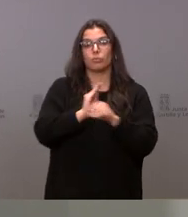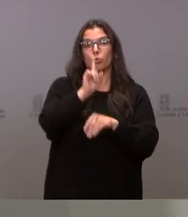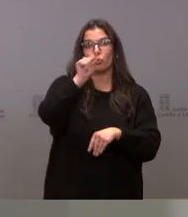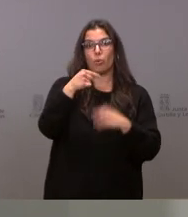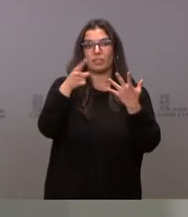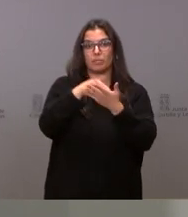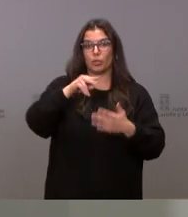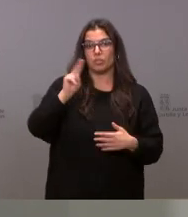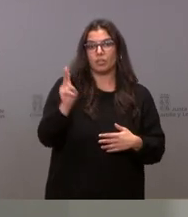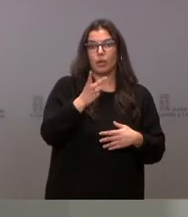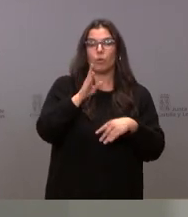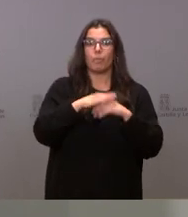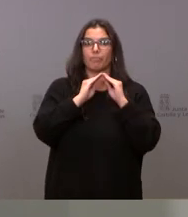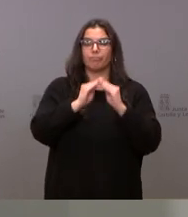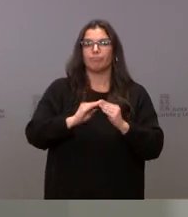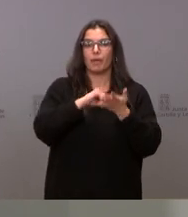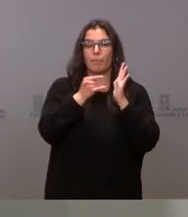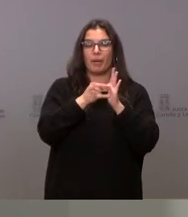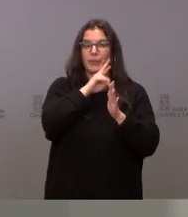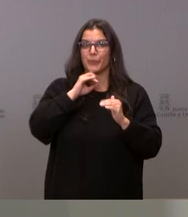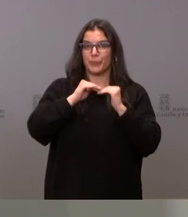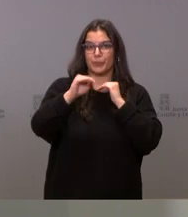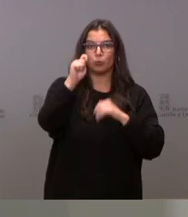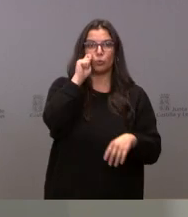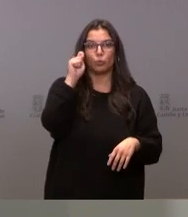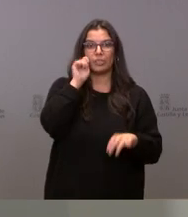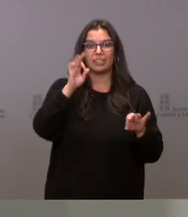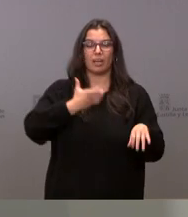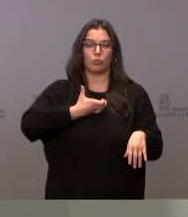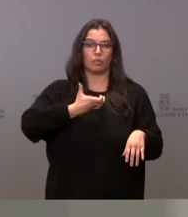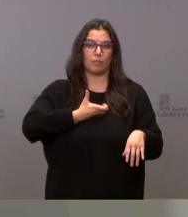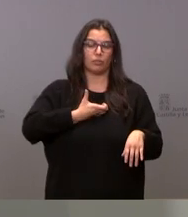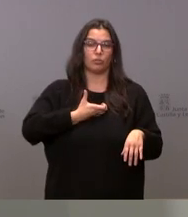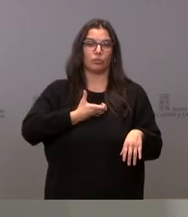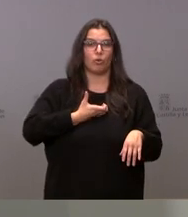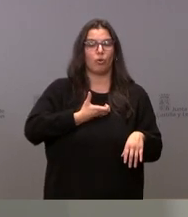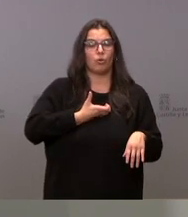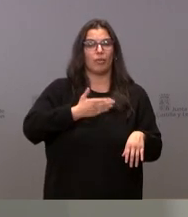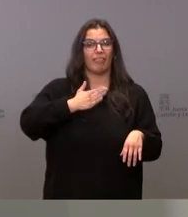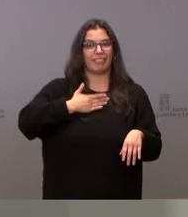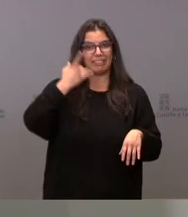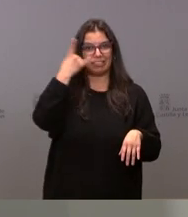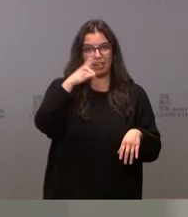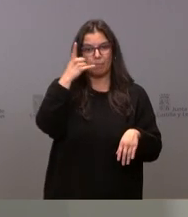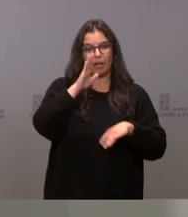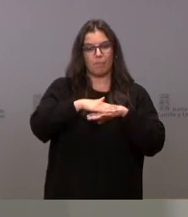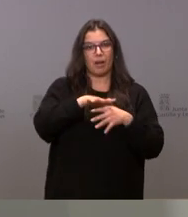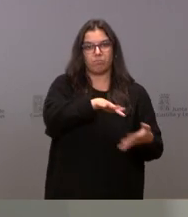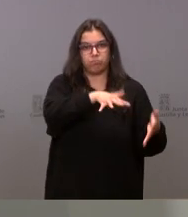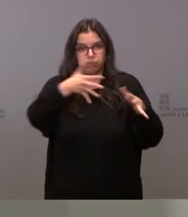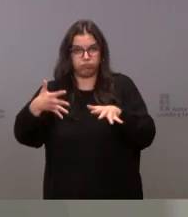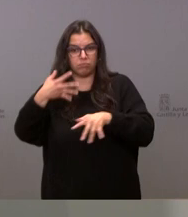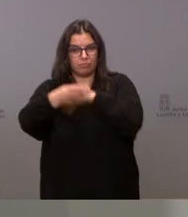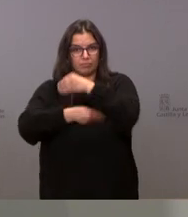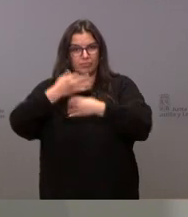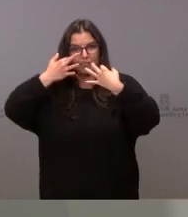de euros para desarrollar el Plan de Sostenibilidad Turística del Ayuntamiento de Salamanca para la ejecución de este plan y con